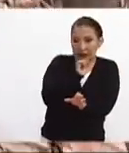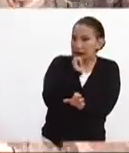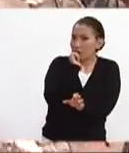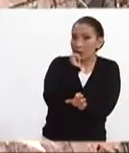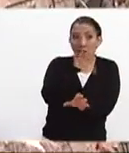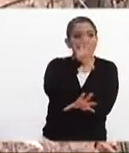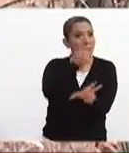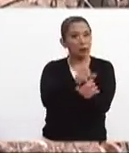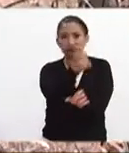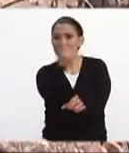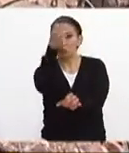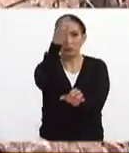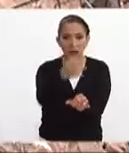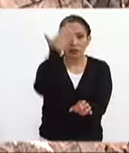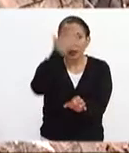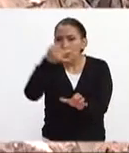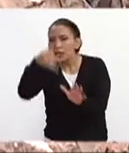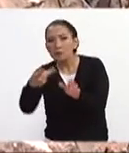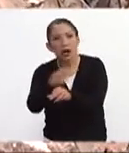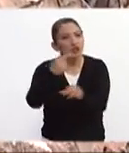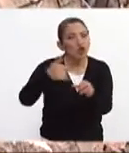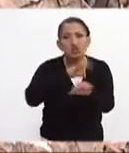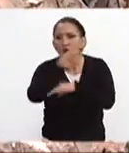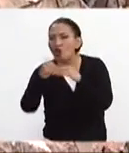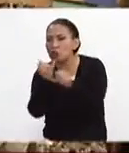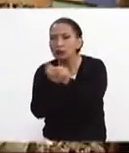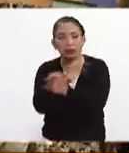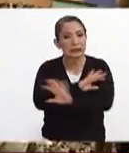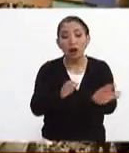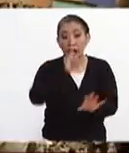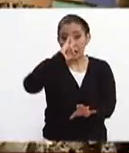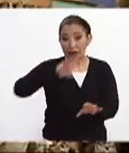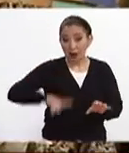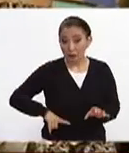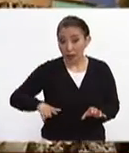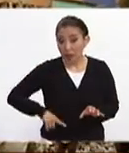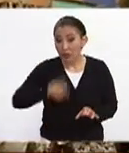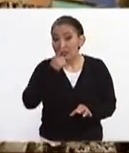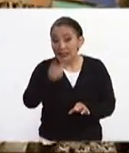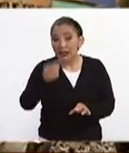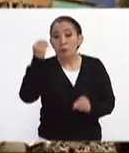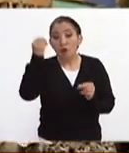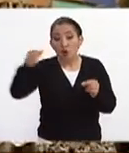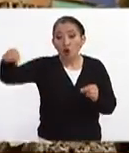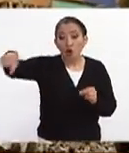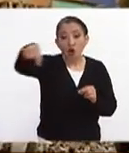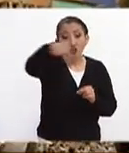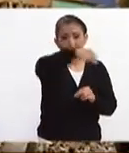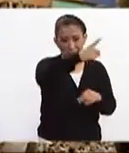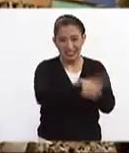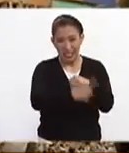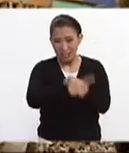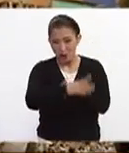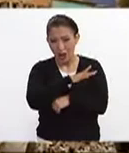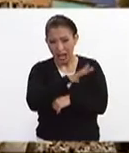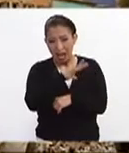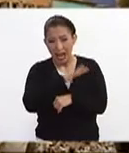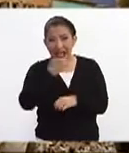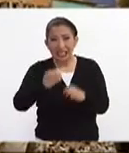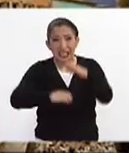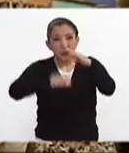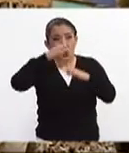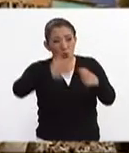de edificaciones afectadas. Ya dijo el jefe de gobierno que muchos de estos daños que se presentan en las